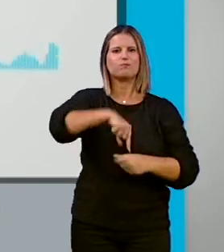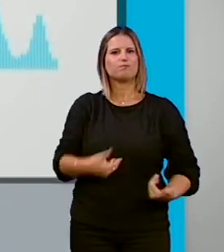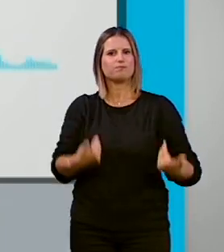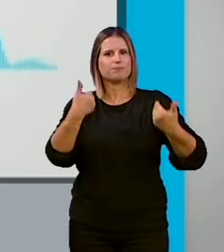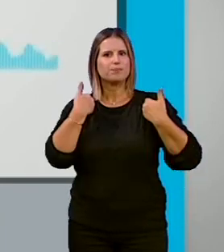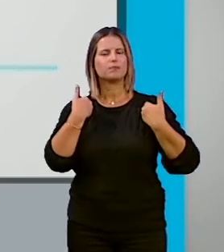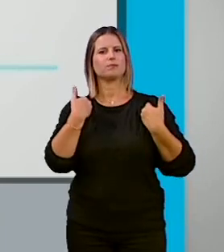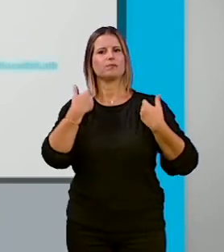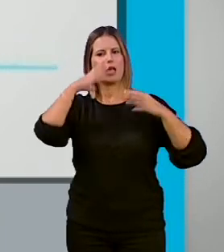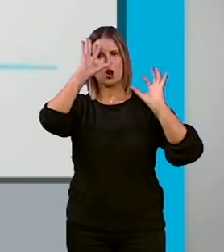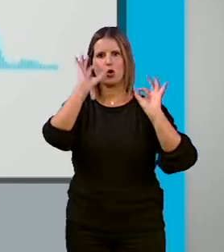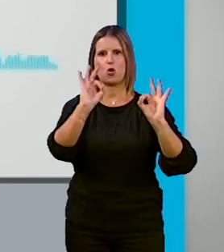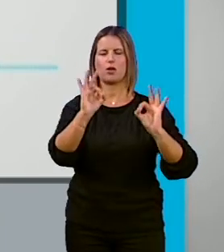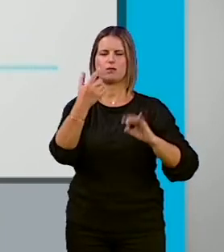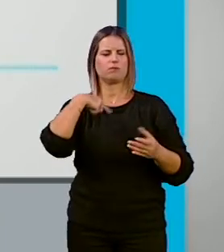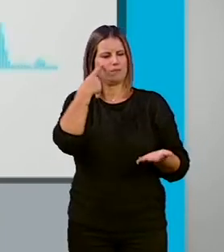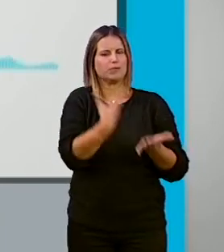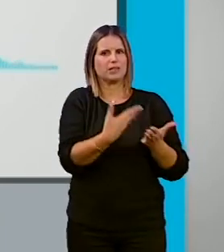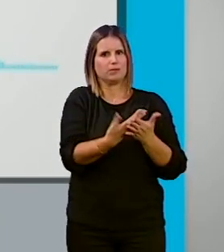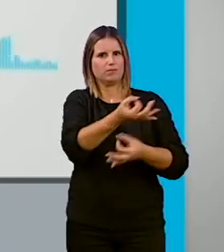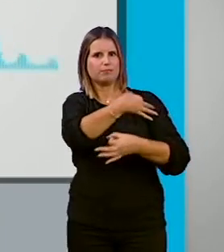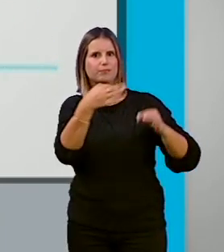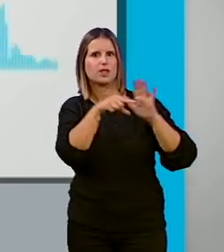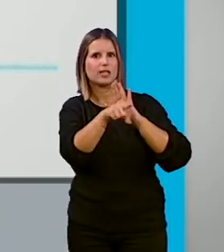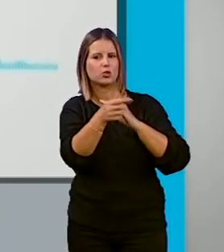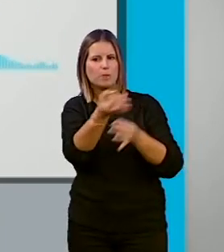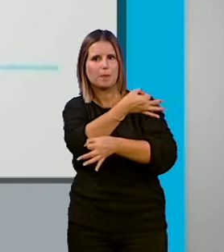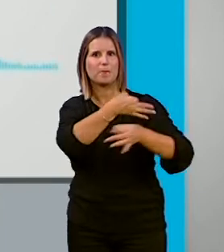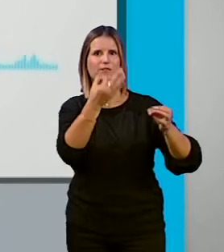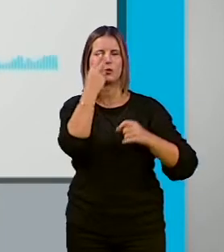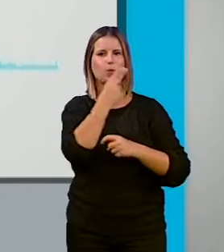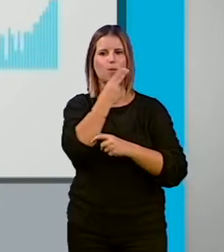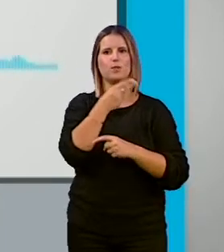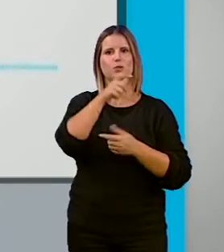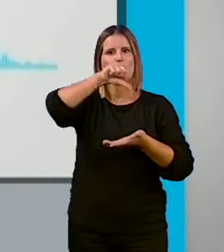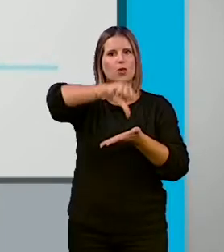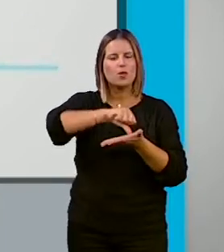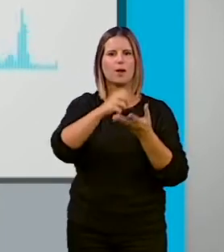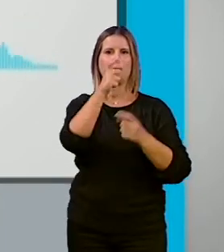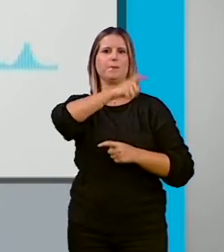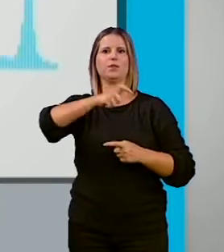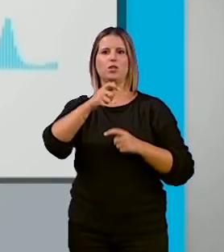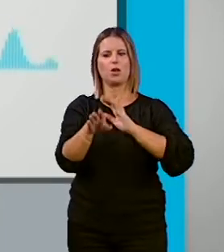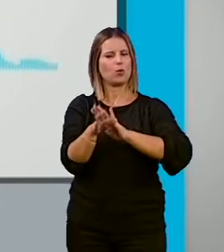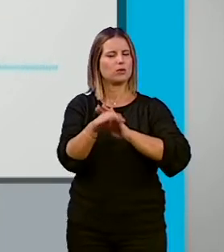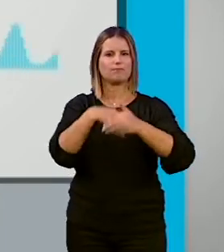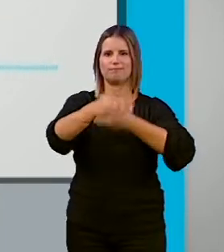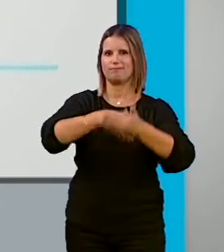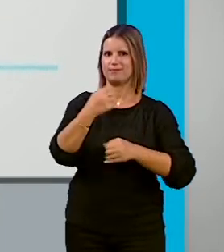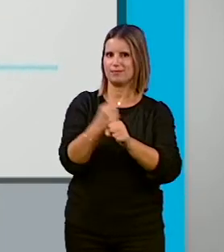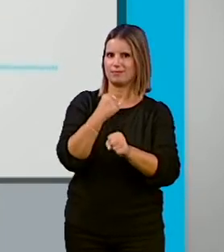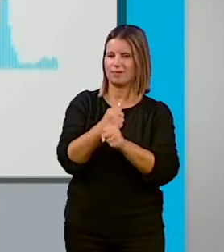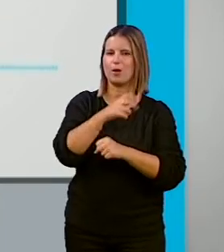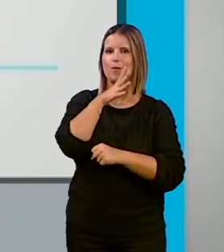somos consecuentes. Hemos demostrado nuestra eficacia en la gestión y nuestro compromiso con la ciudad y con sus habitantes y en esa línea vamos a seguir trabajando